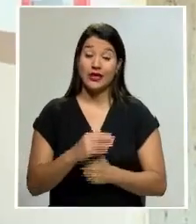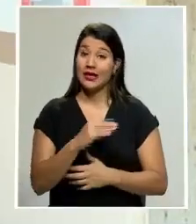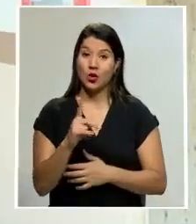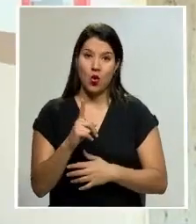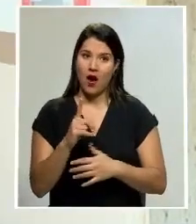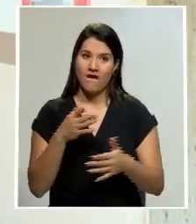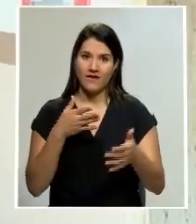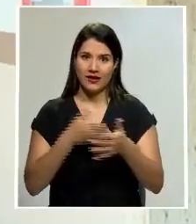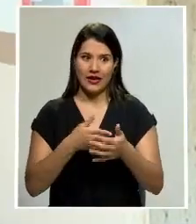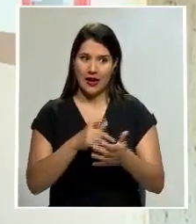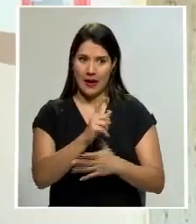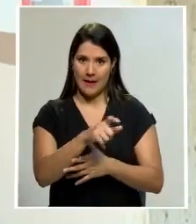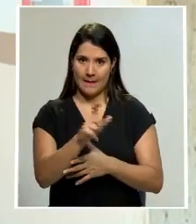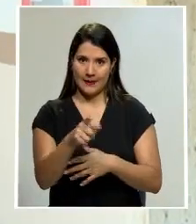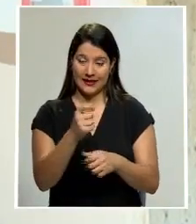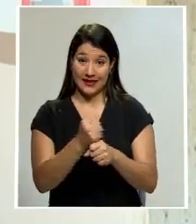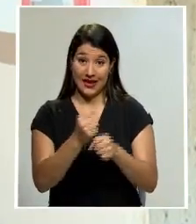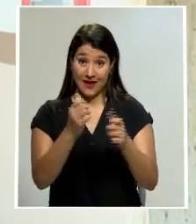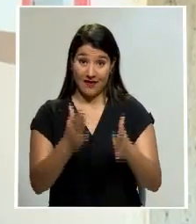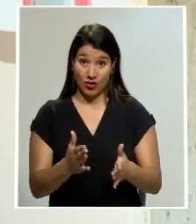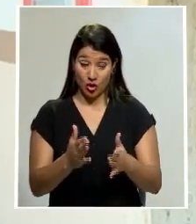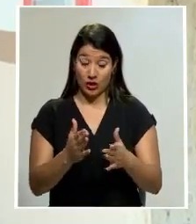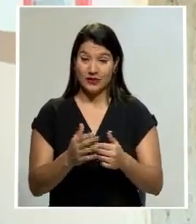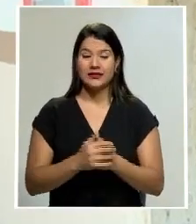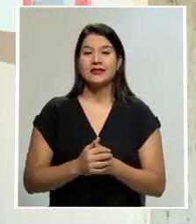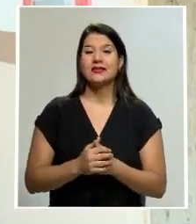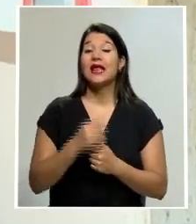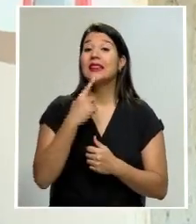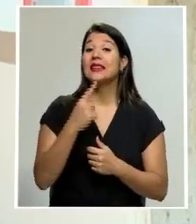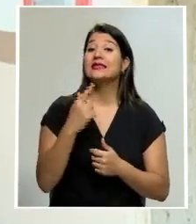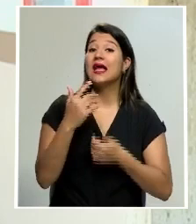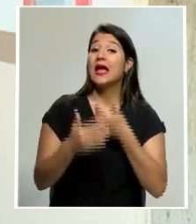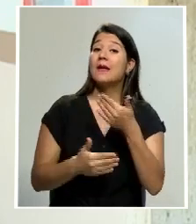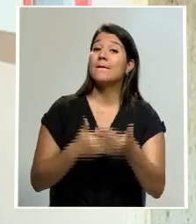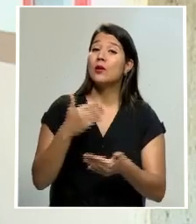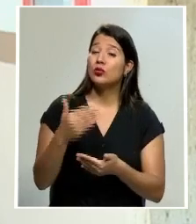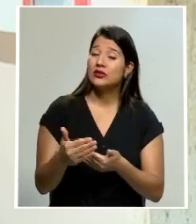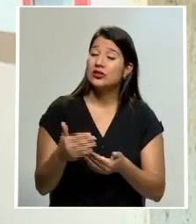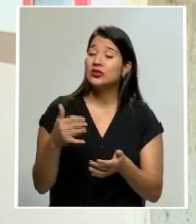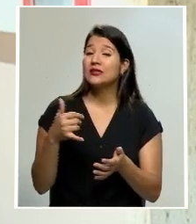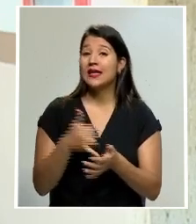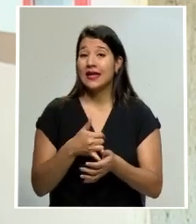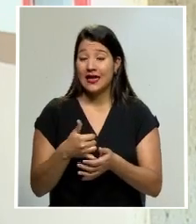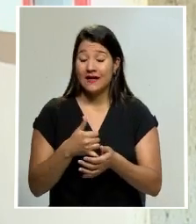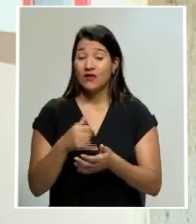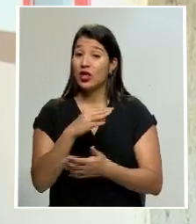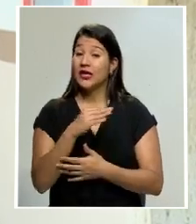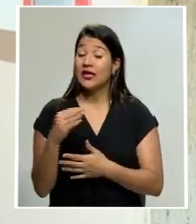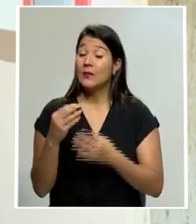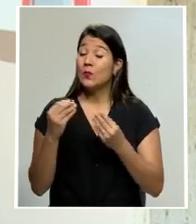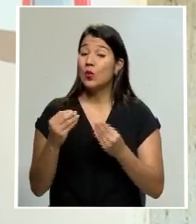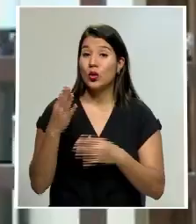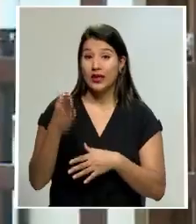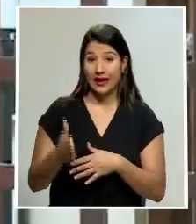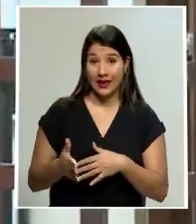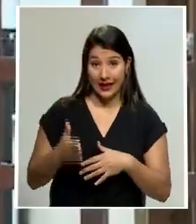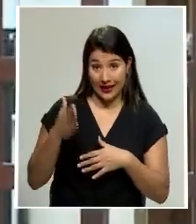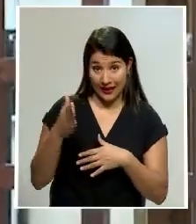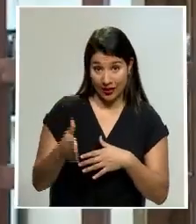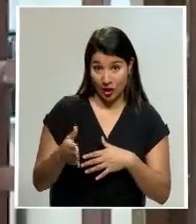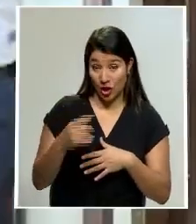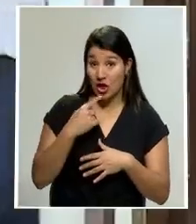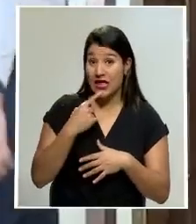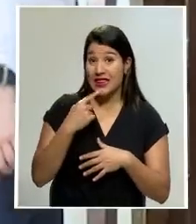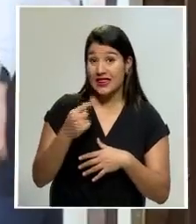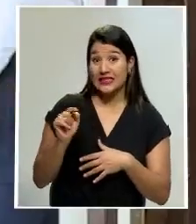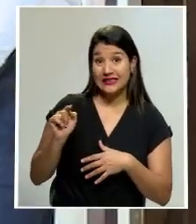También asegura que el proceso es un poco débil y viene bastante lento. Él explica que de